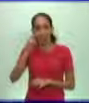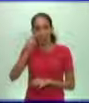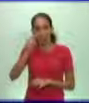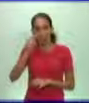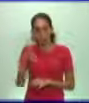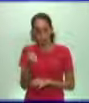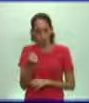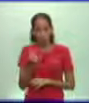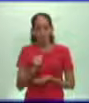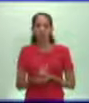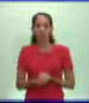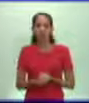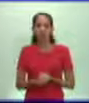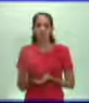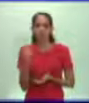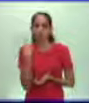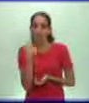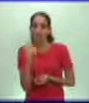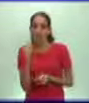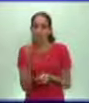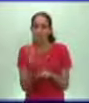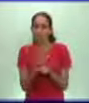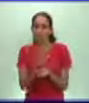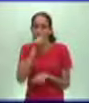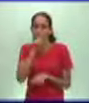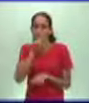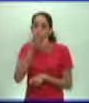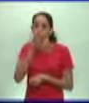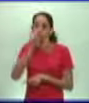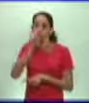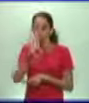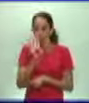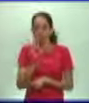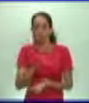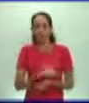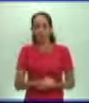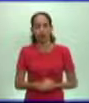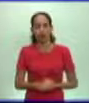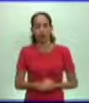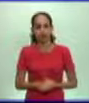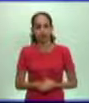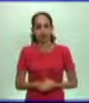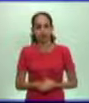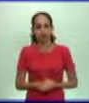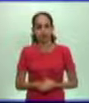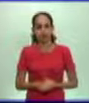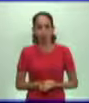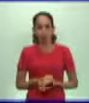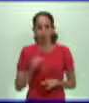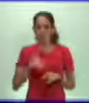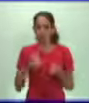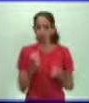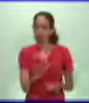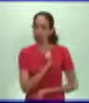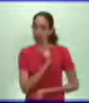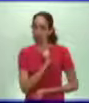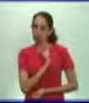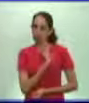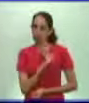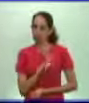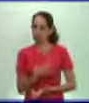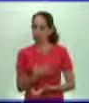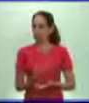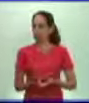esas reformas religiosas, está en función entonces de manifestar su descontento, sus inconformidades contra el señor